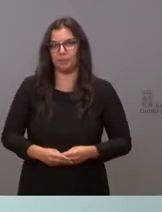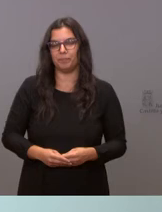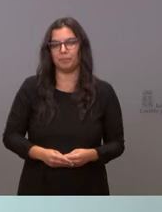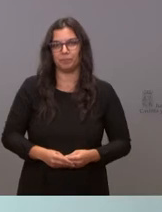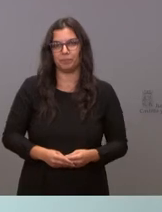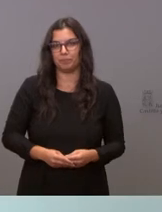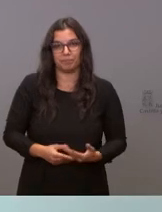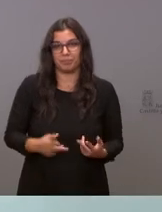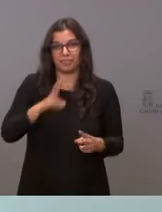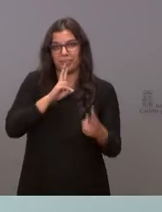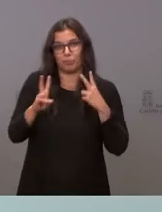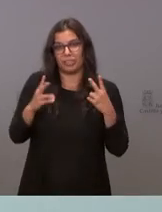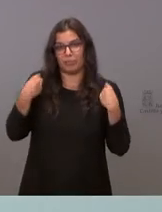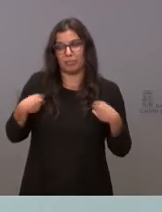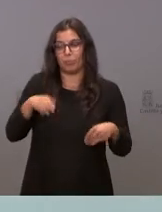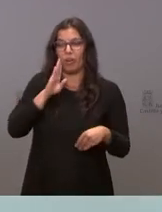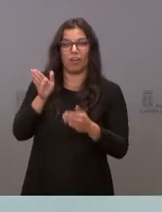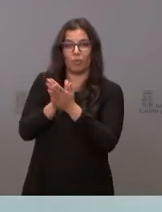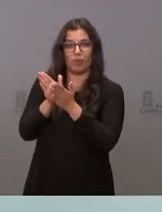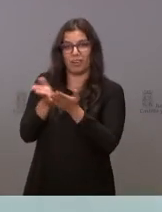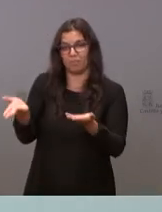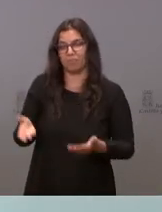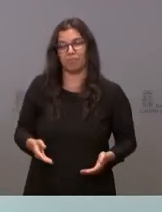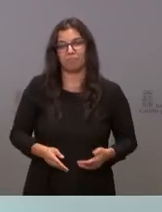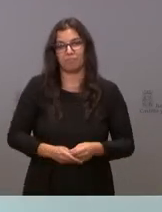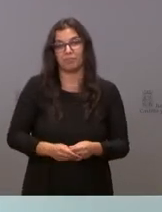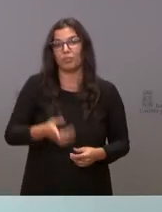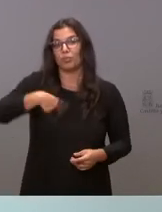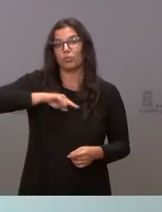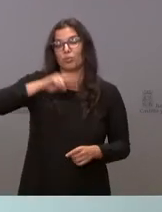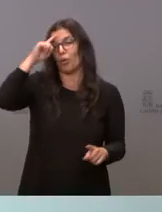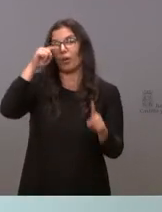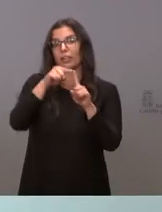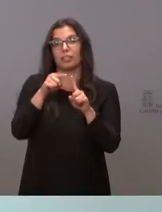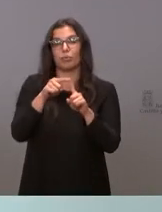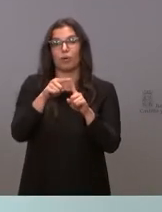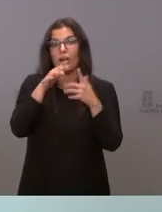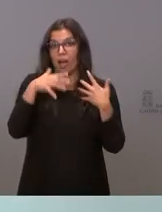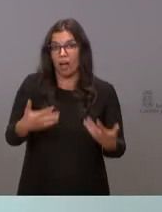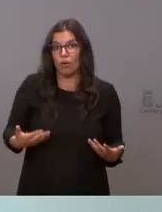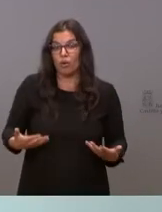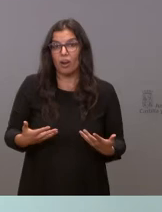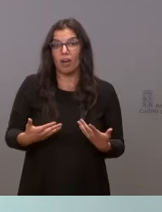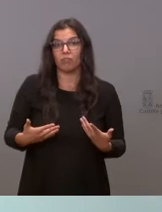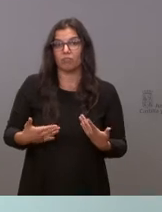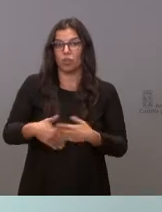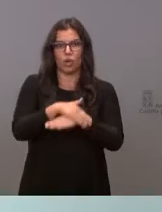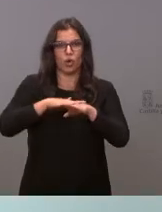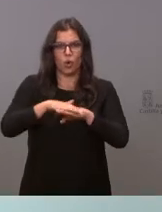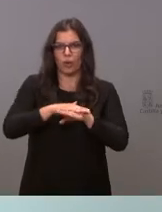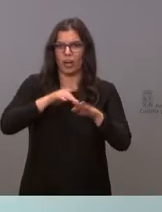contestación que le he dado a su compañera. Nuestro objetivo es, ahora mismo, gobernar con